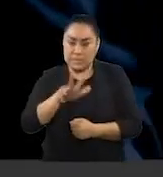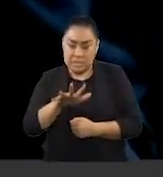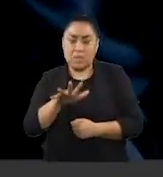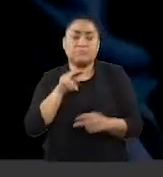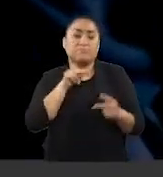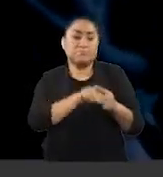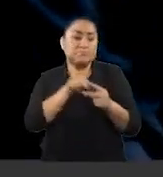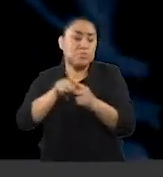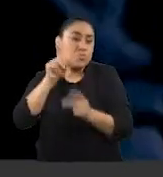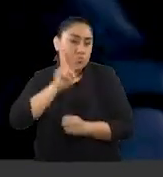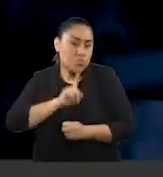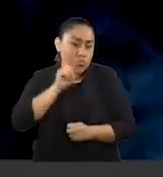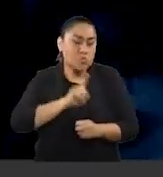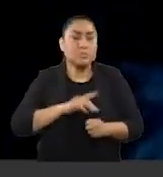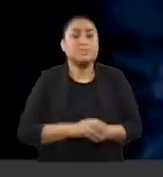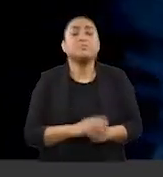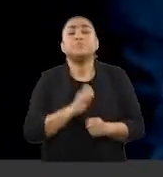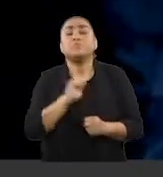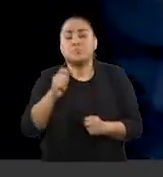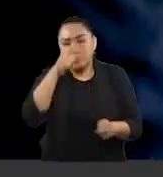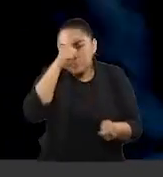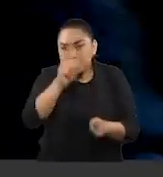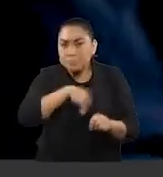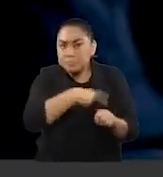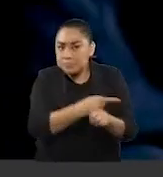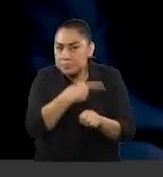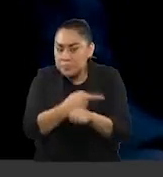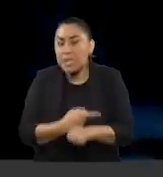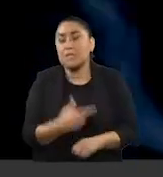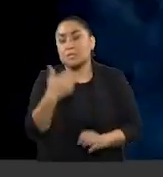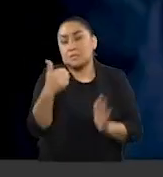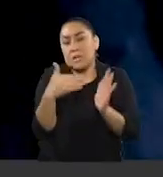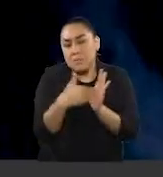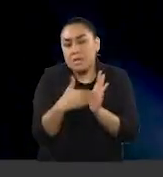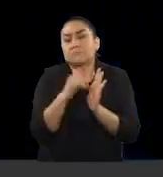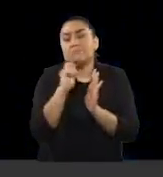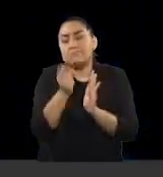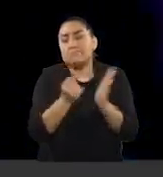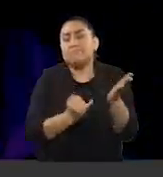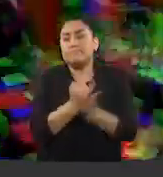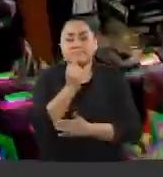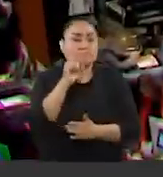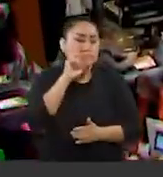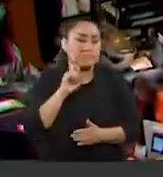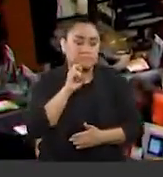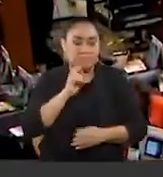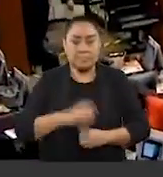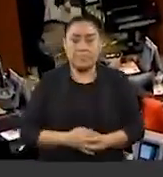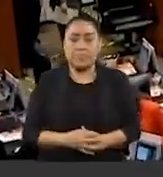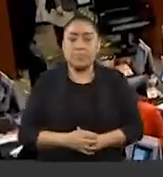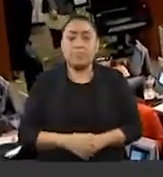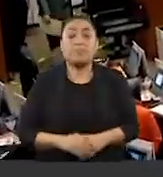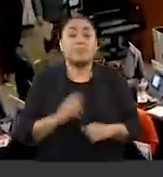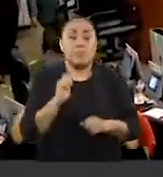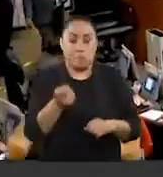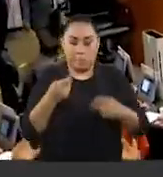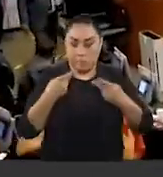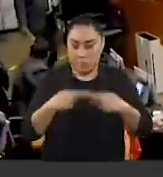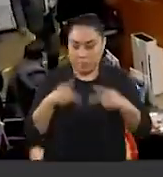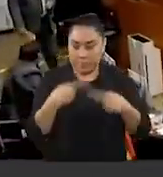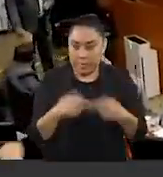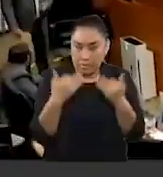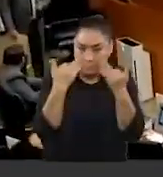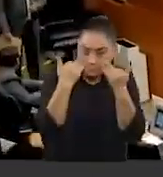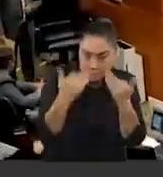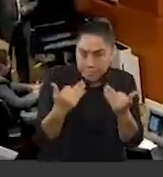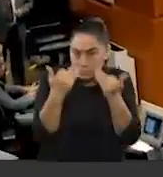17.700 delitos por violación y más de 6.000 delitos por abuso sexual. Los testimonios de víctimas de